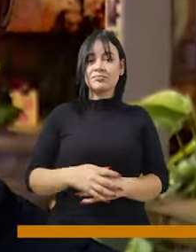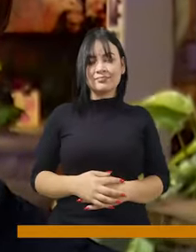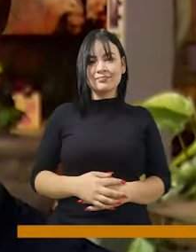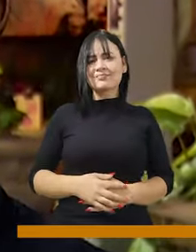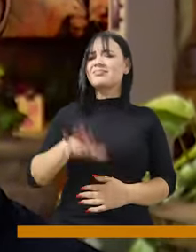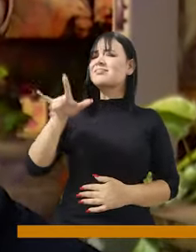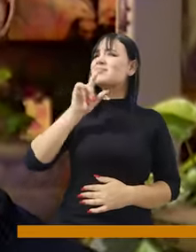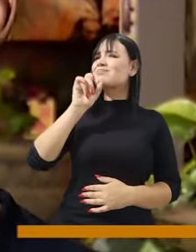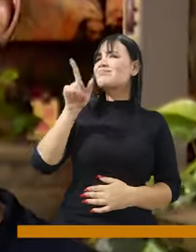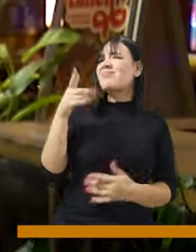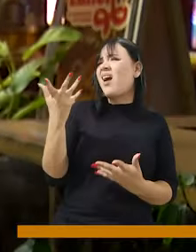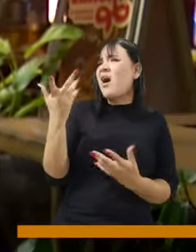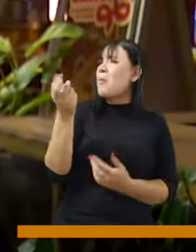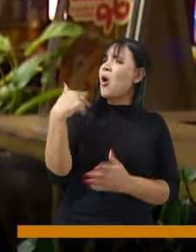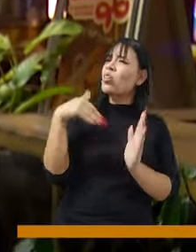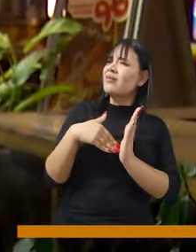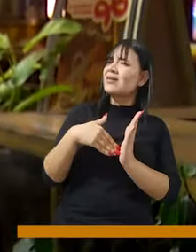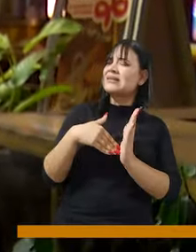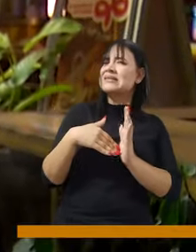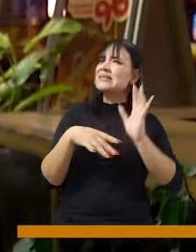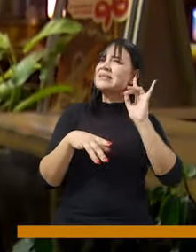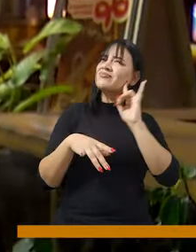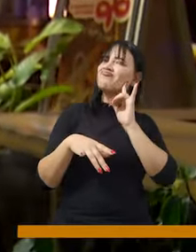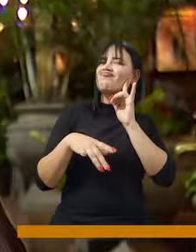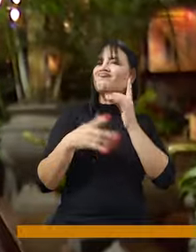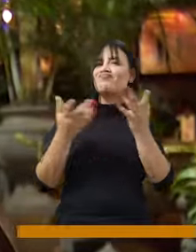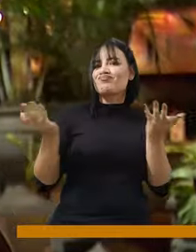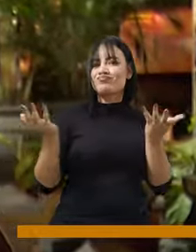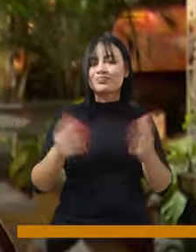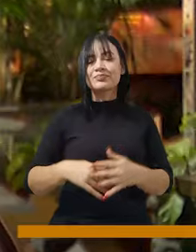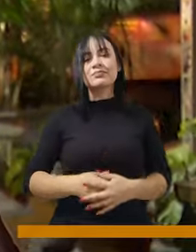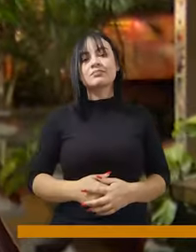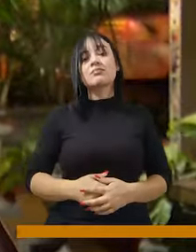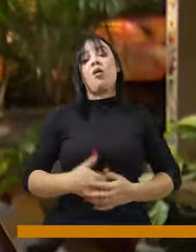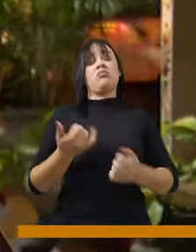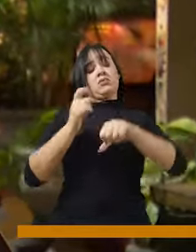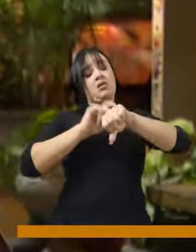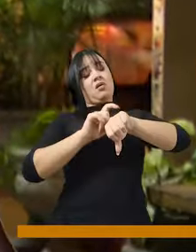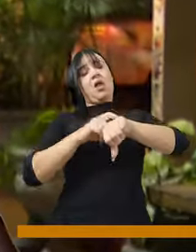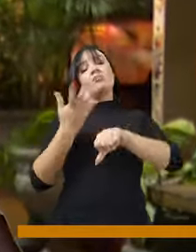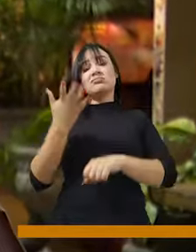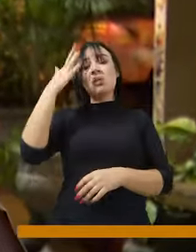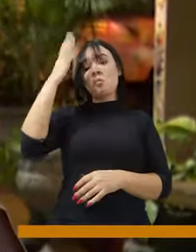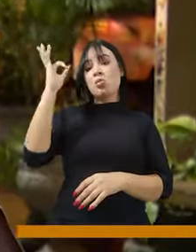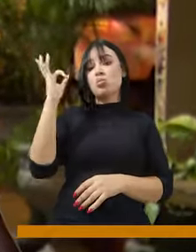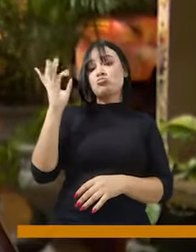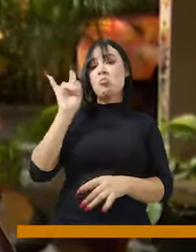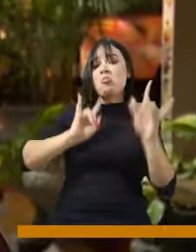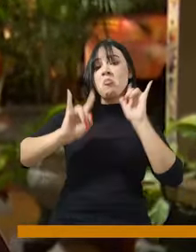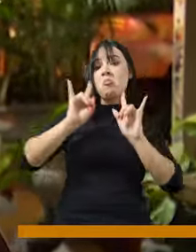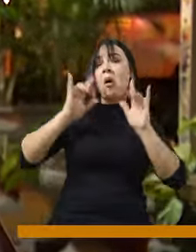repite la pregunta. Es demasiado ruido. A esta hora todavía es pasable, pero ya